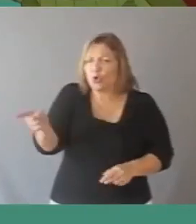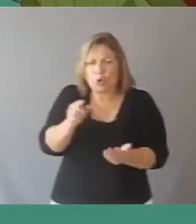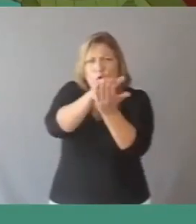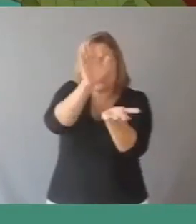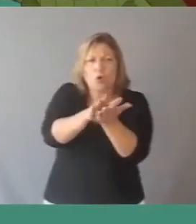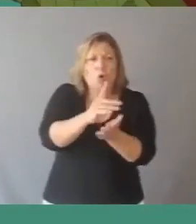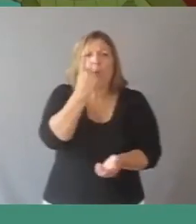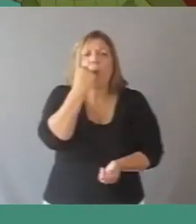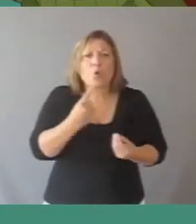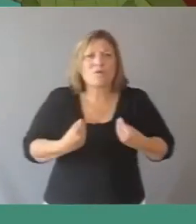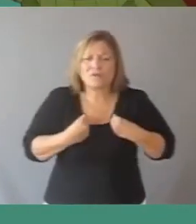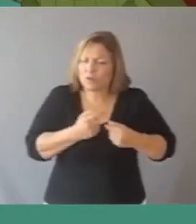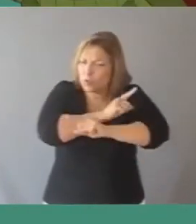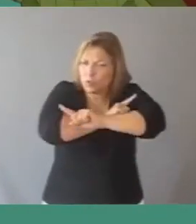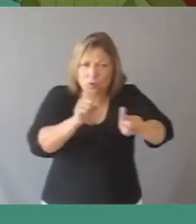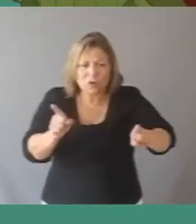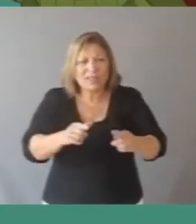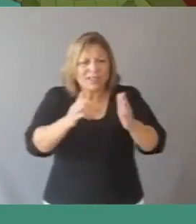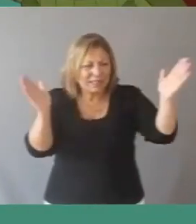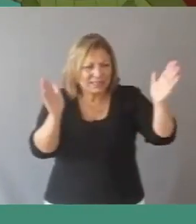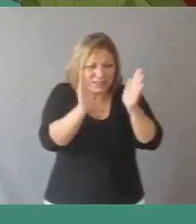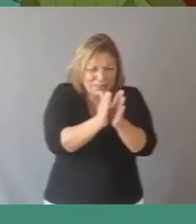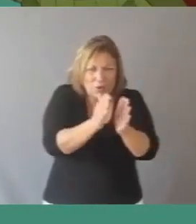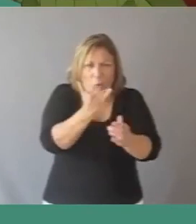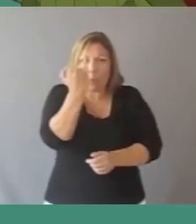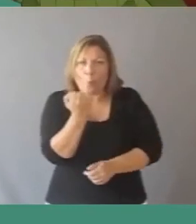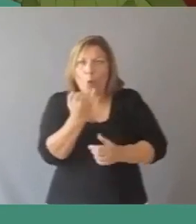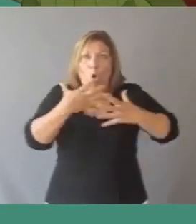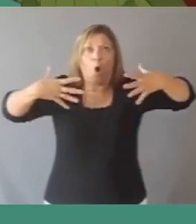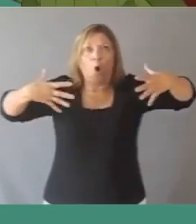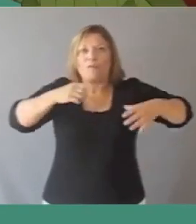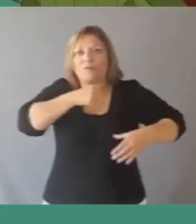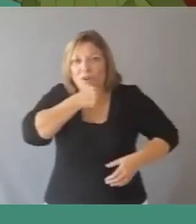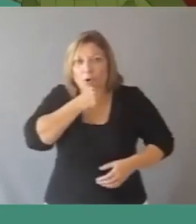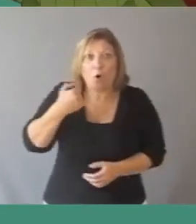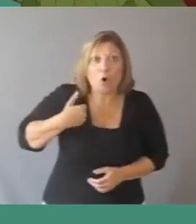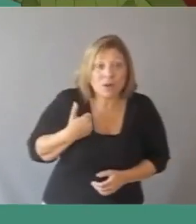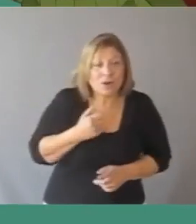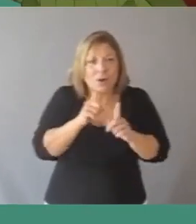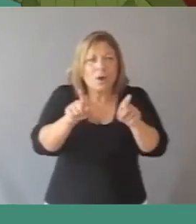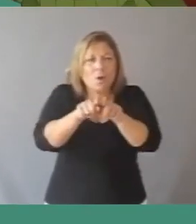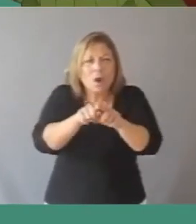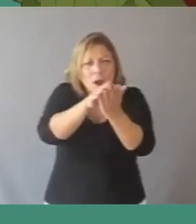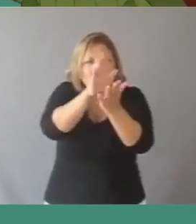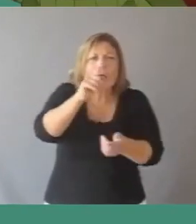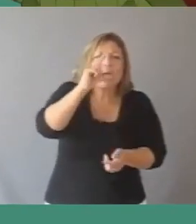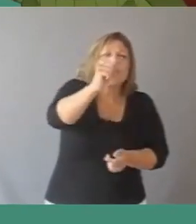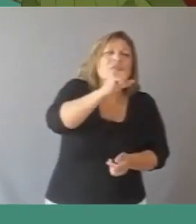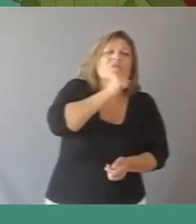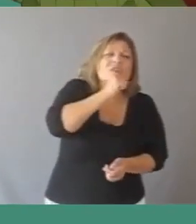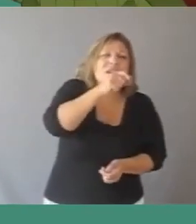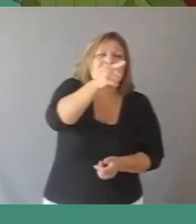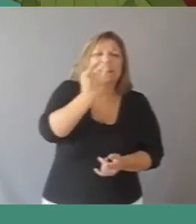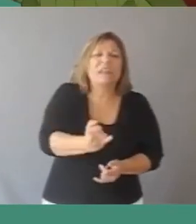No va a quedar ni uno solo vivo, ni grandes, ni chicos, ni gordos, ni flacos, ni jóvenes, ni viejos. Como ese viejísimo yacaré que veo